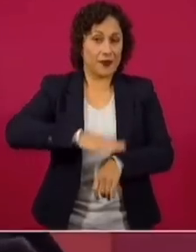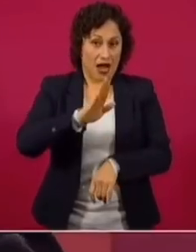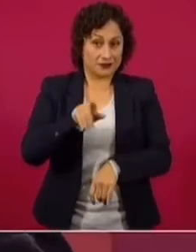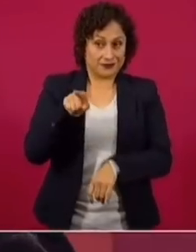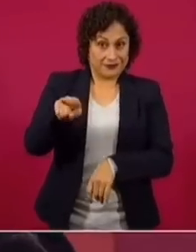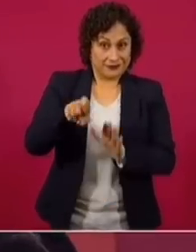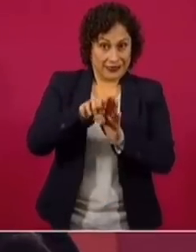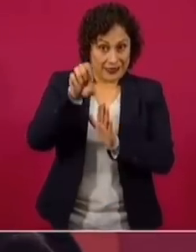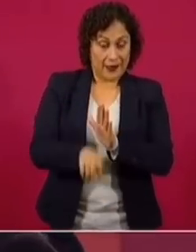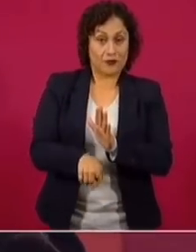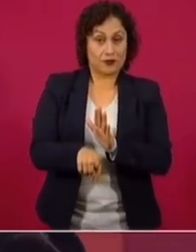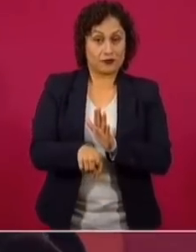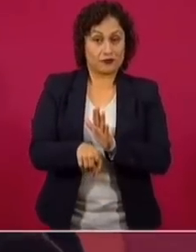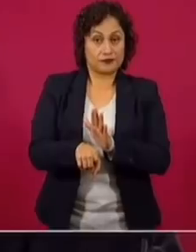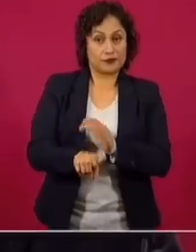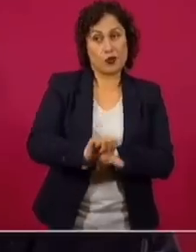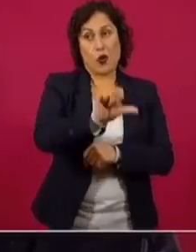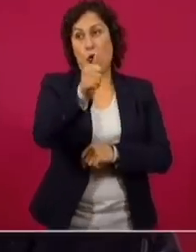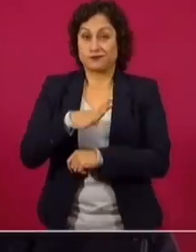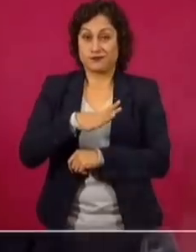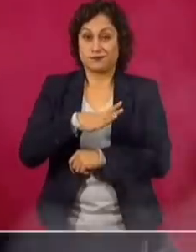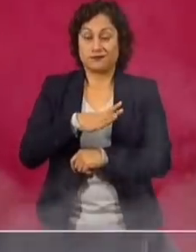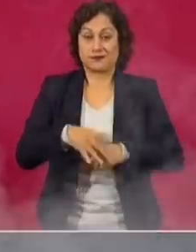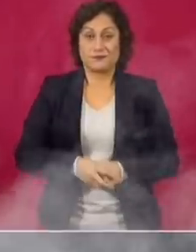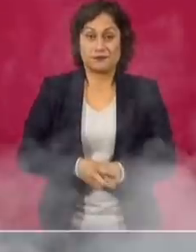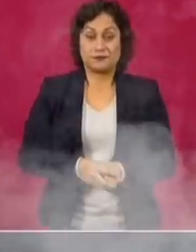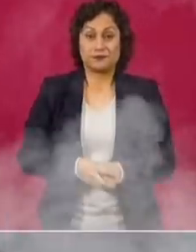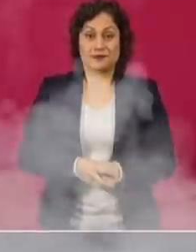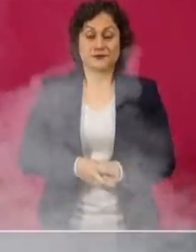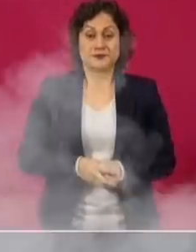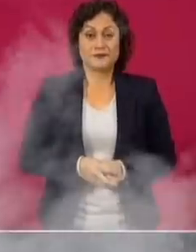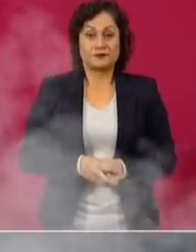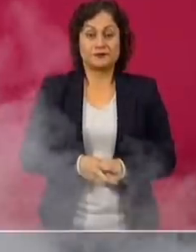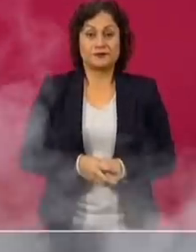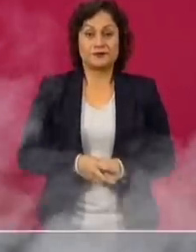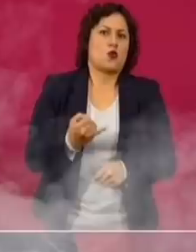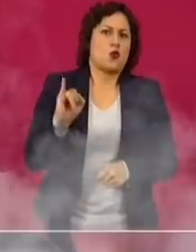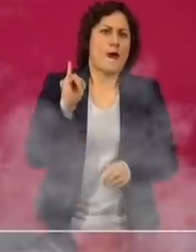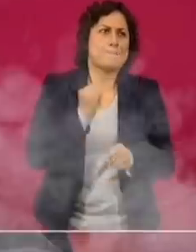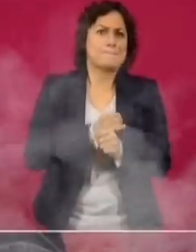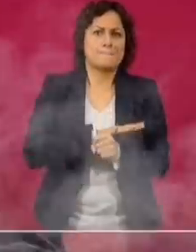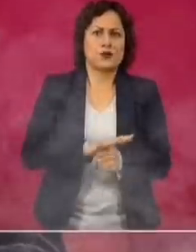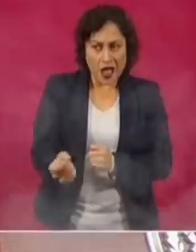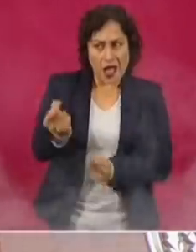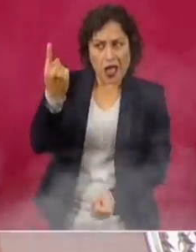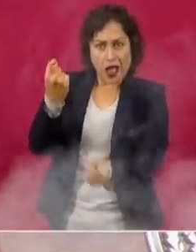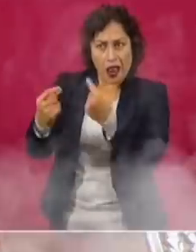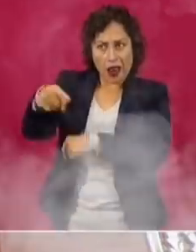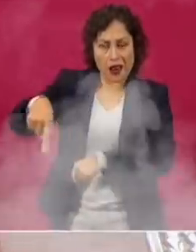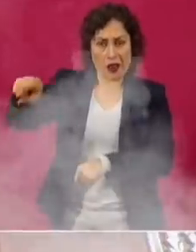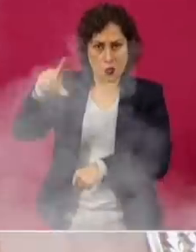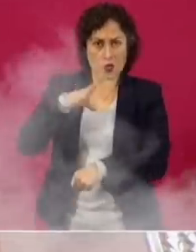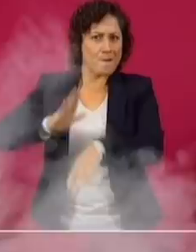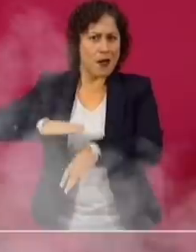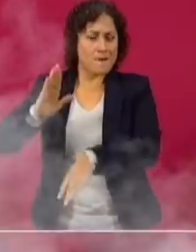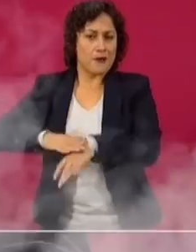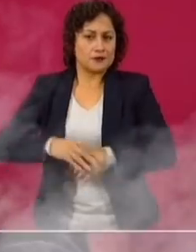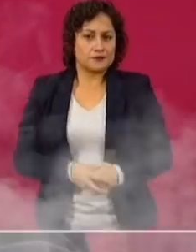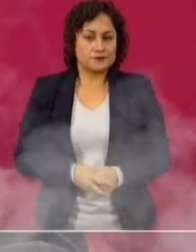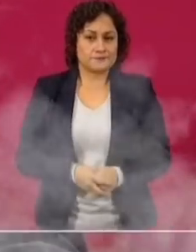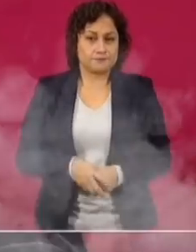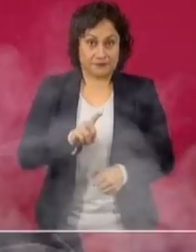este caso, hay otros. Y aunque parezca increíble, hay quienes ganan 10 veces más